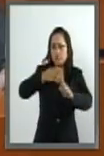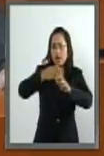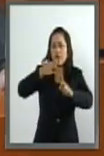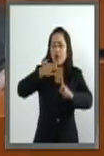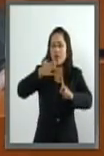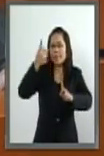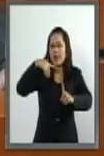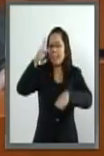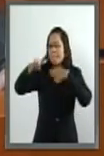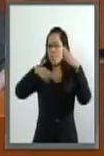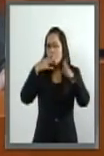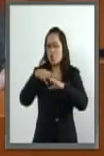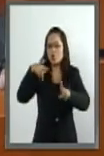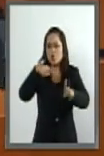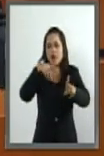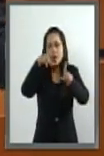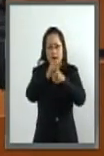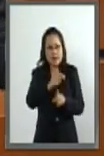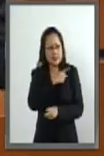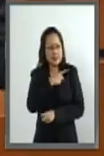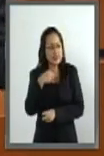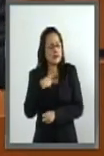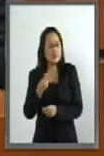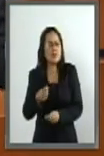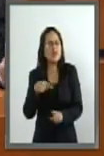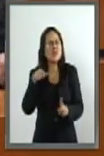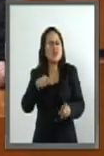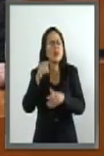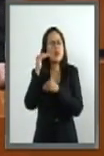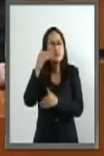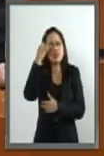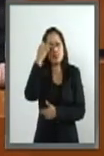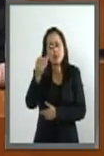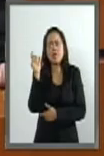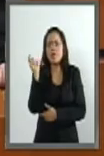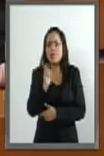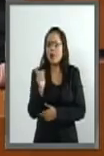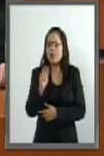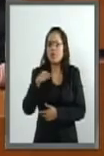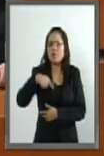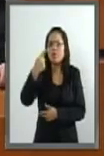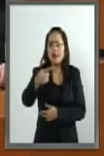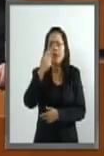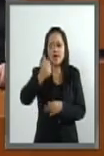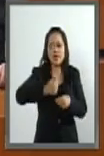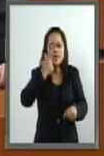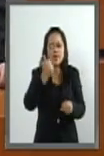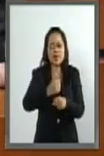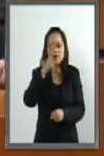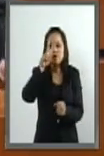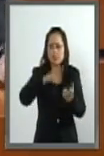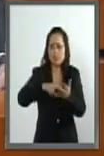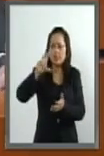relevantes que deberán alcanzarse a más tardar en el 2030.